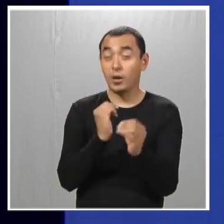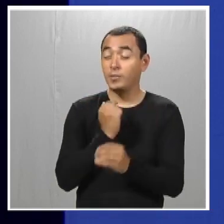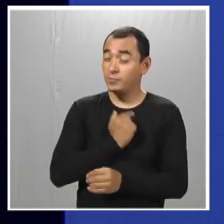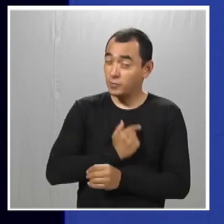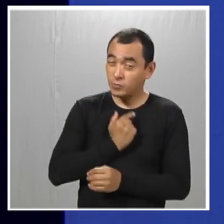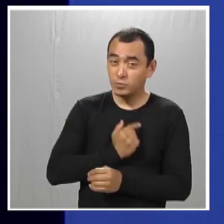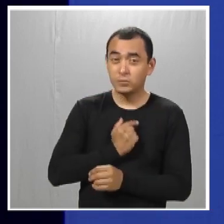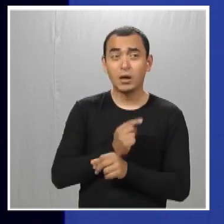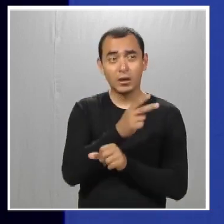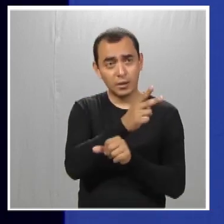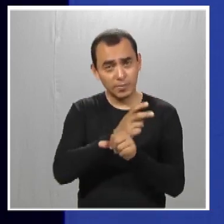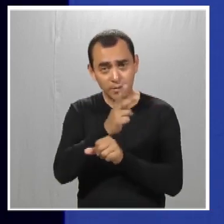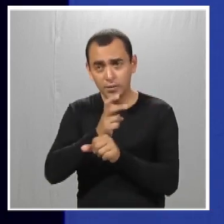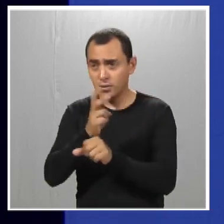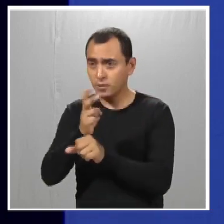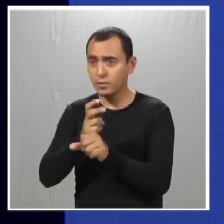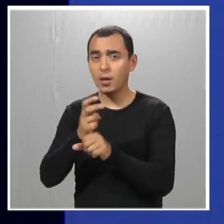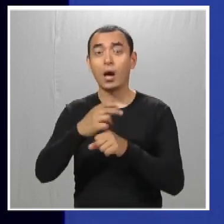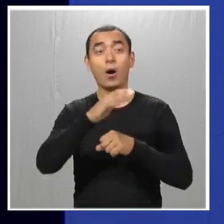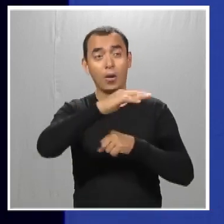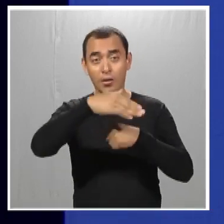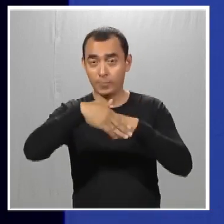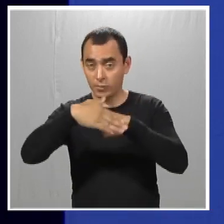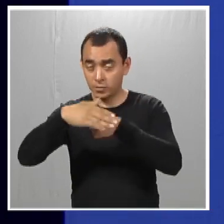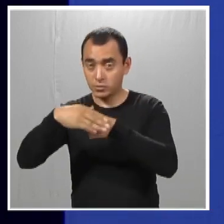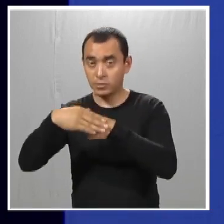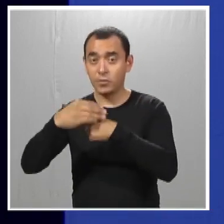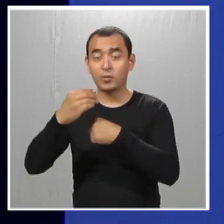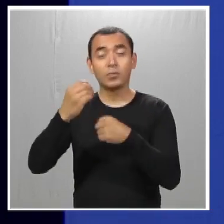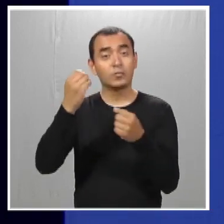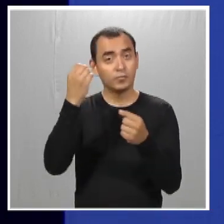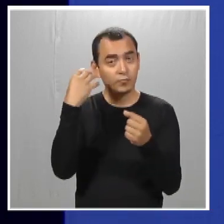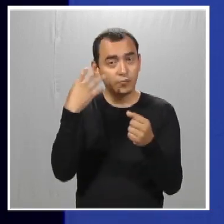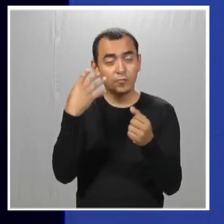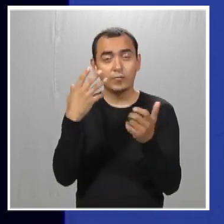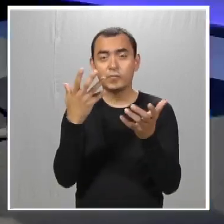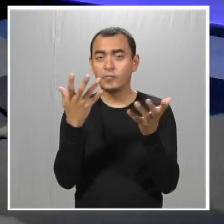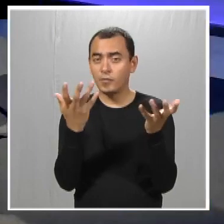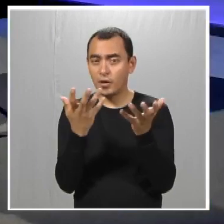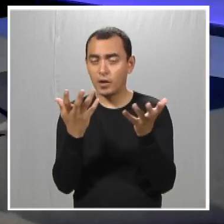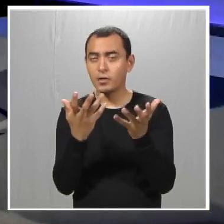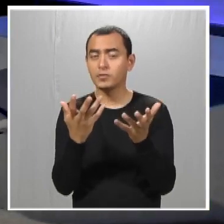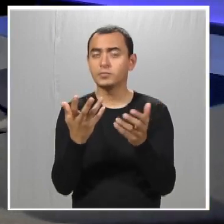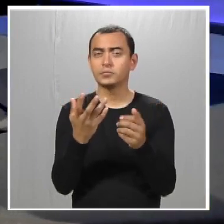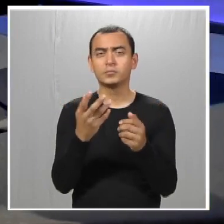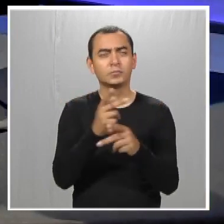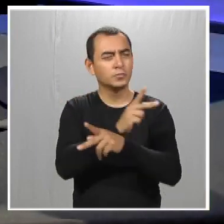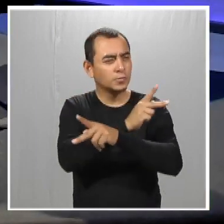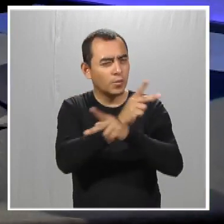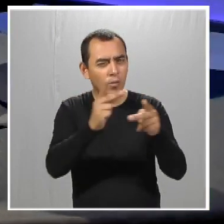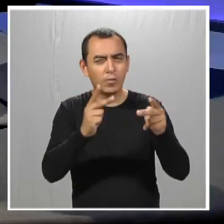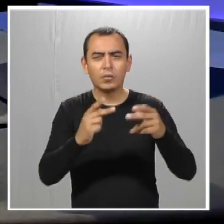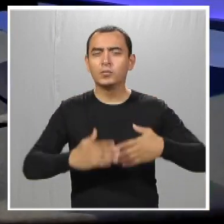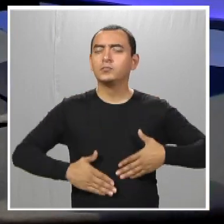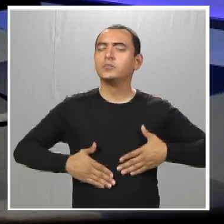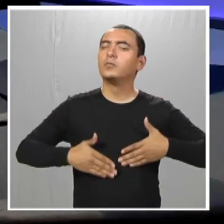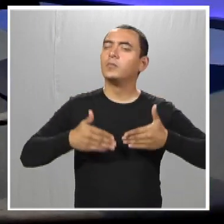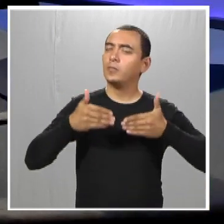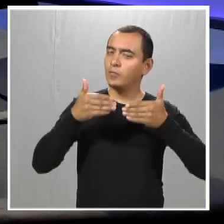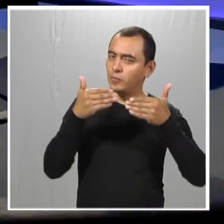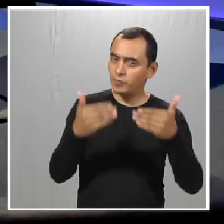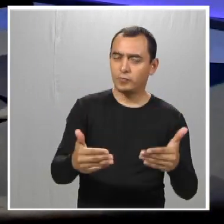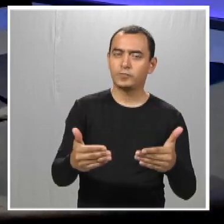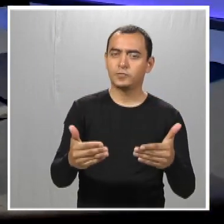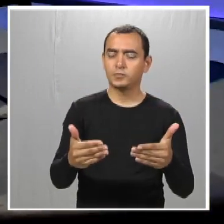lo que a mí me gusta es invitarlos al siguiente evento que vamos a tener y que vean que a final de cuentas todos somos de confianza.